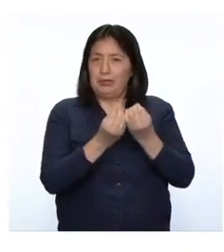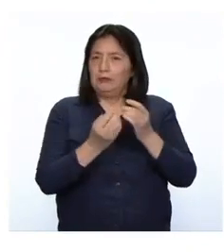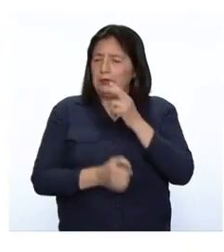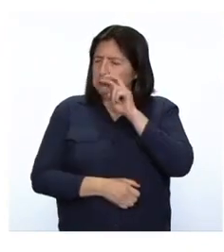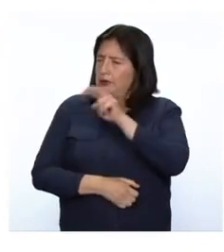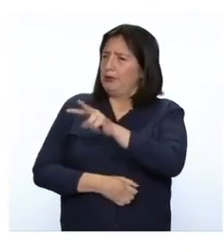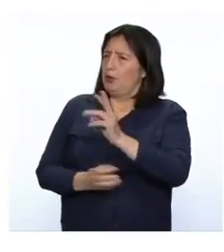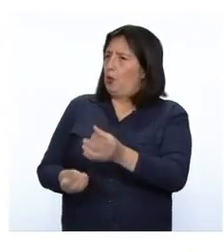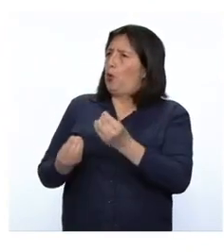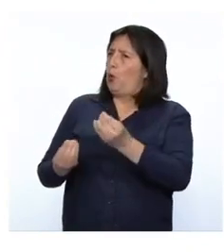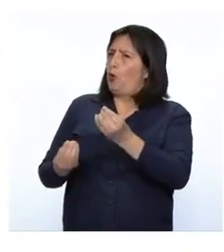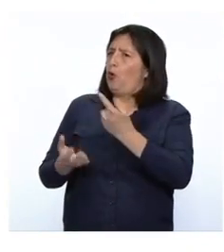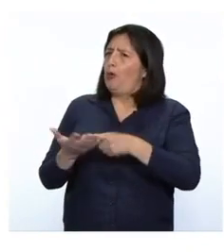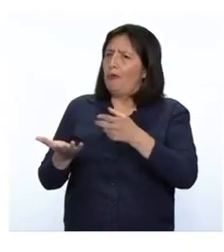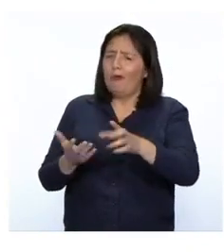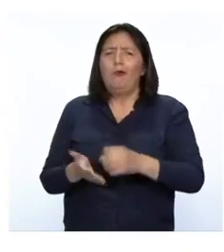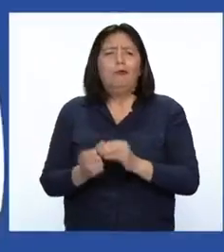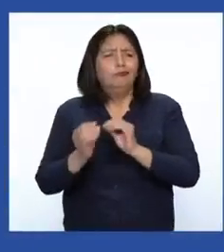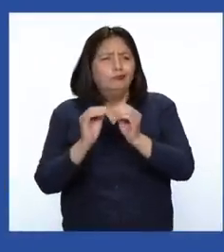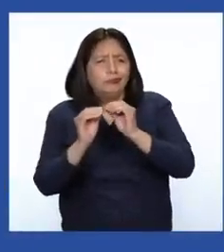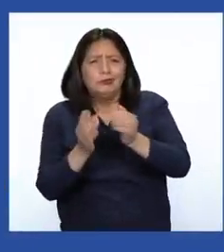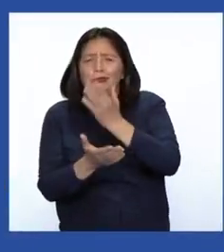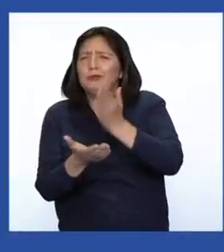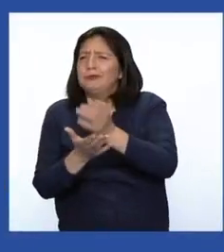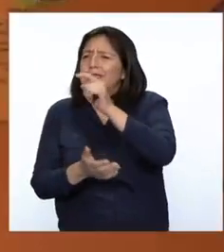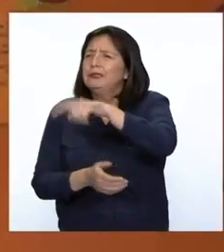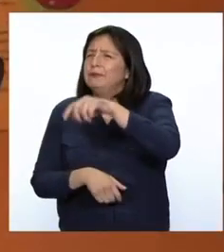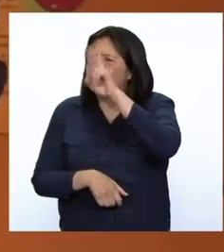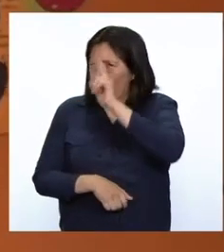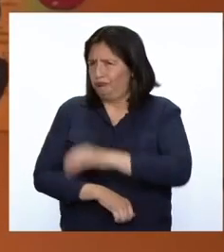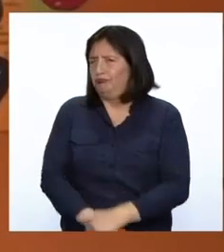organización hace frente a esta problemática en nuestro país.